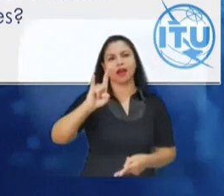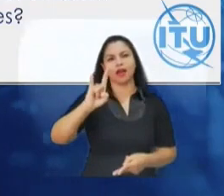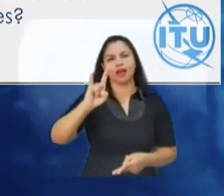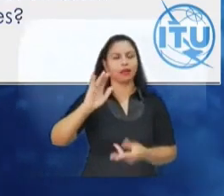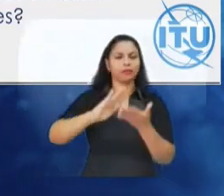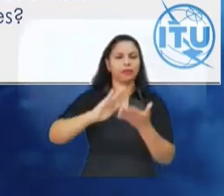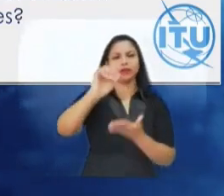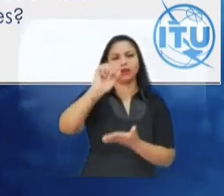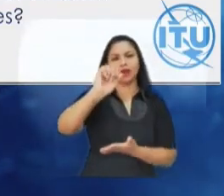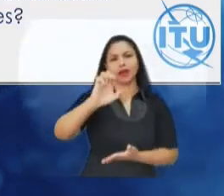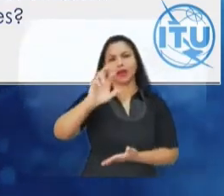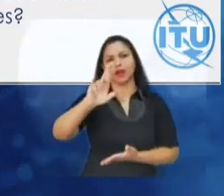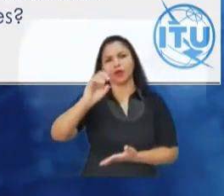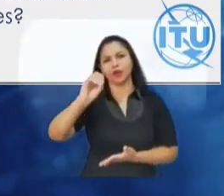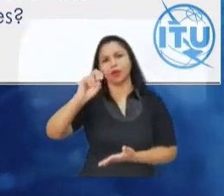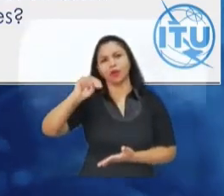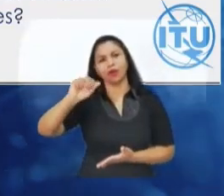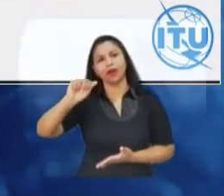Siguiente slide, por favor.